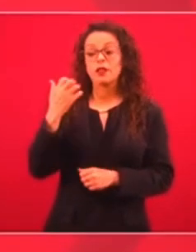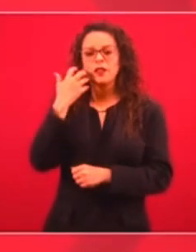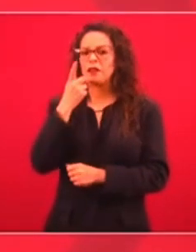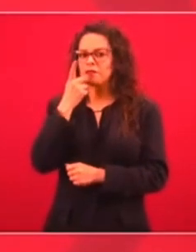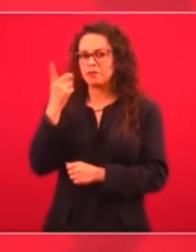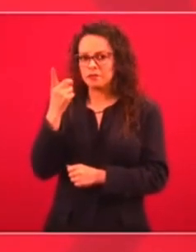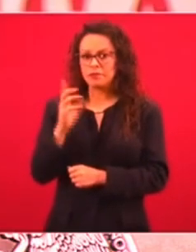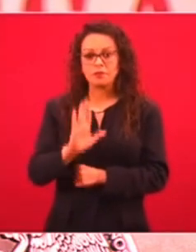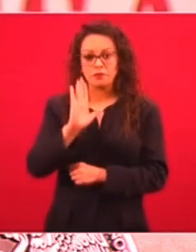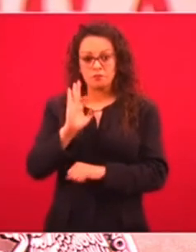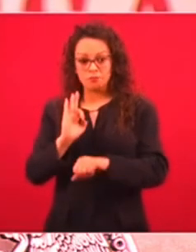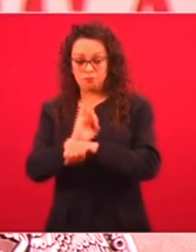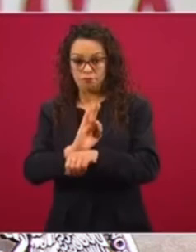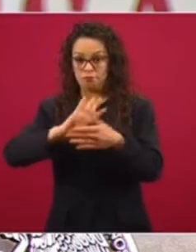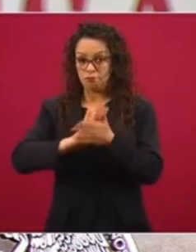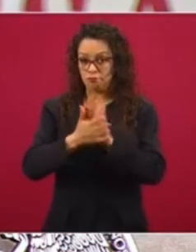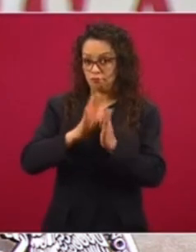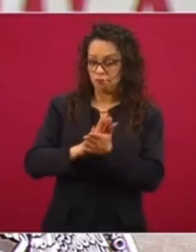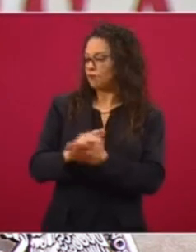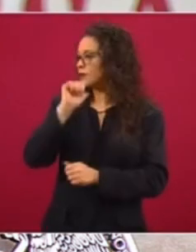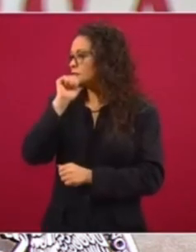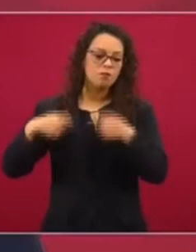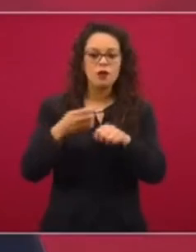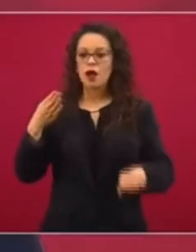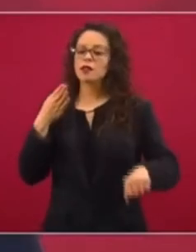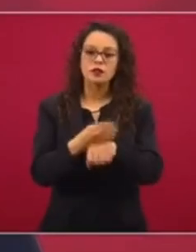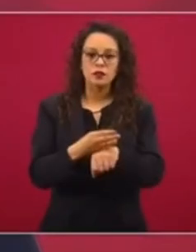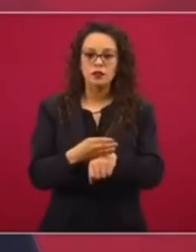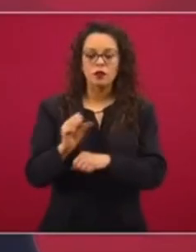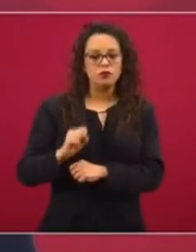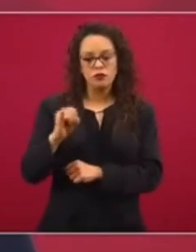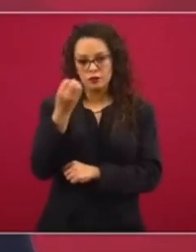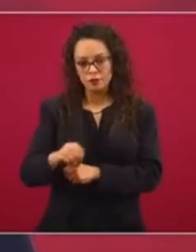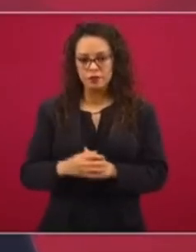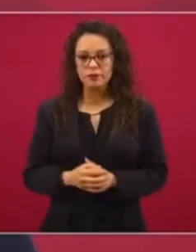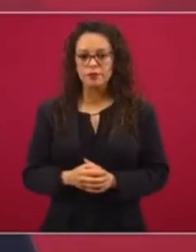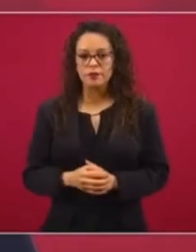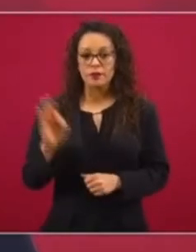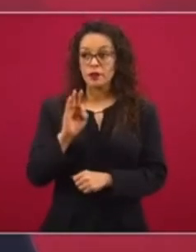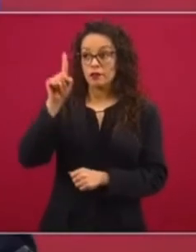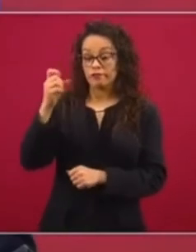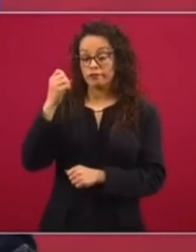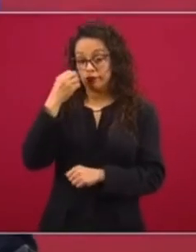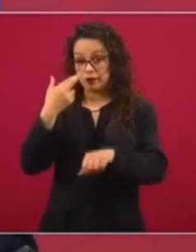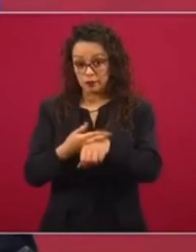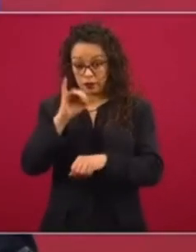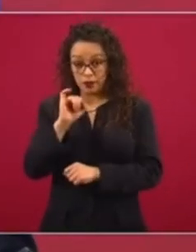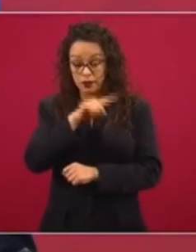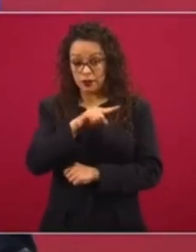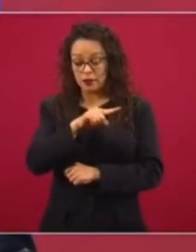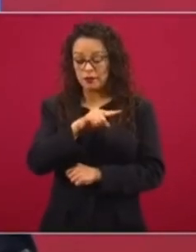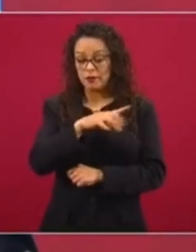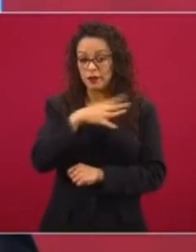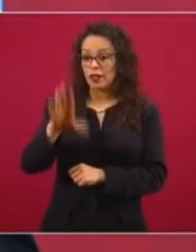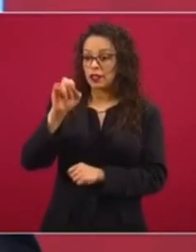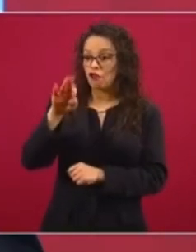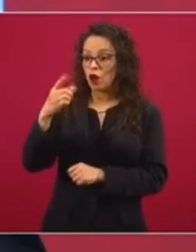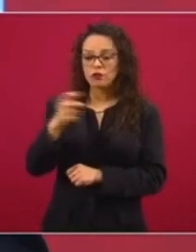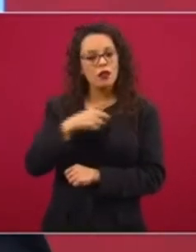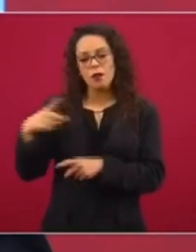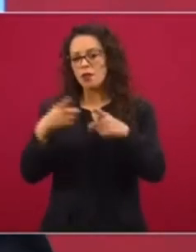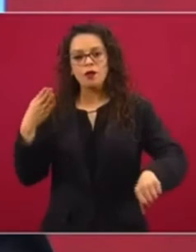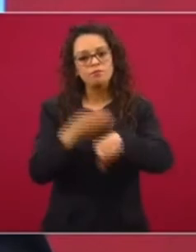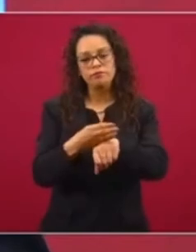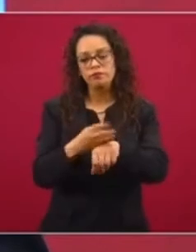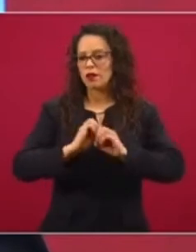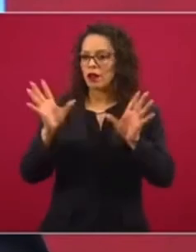impugnir a nadie. Cero impunidad. Si el general Cienfuegos resulta responsable, que se le castigue. Si hay